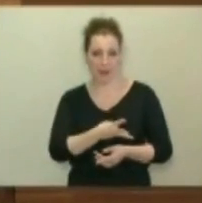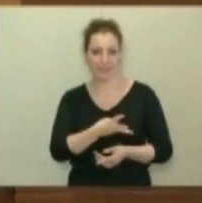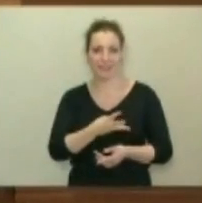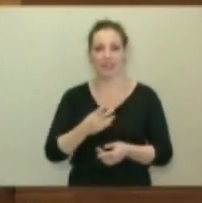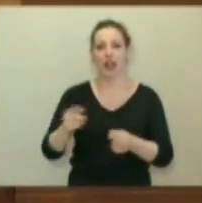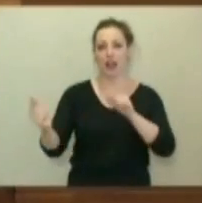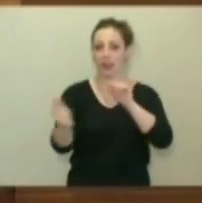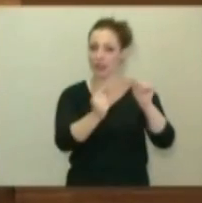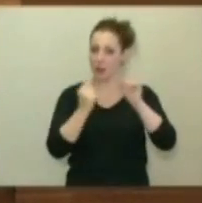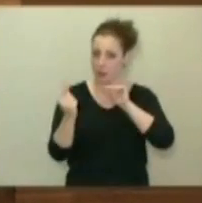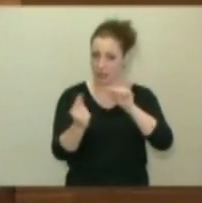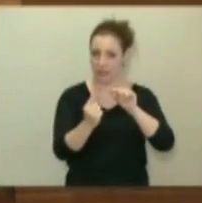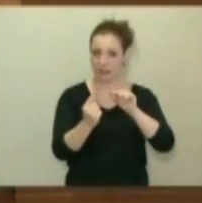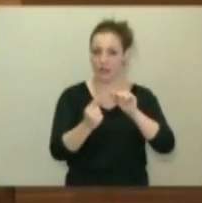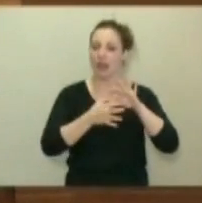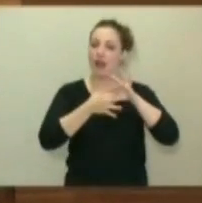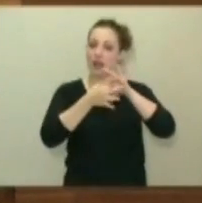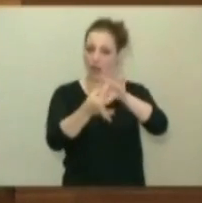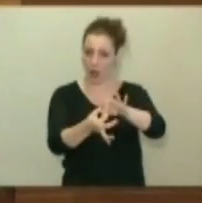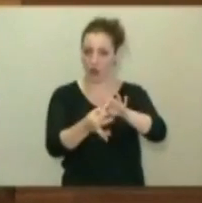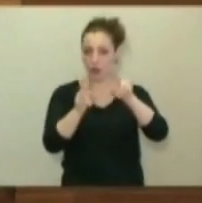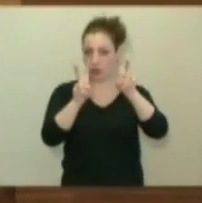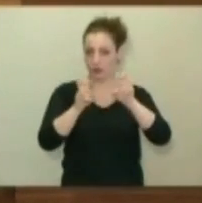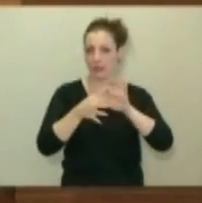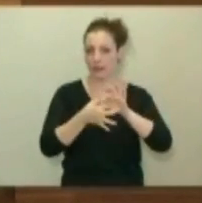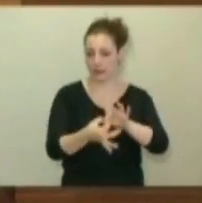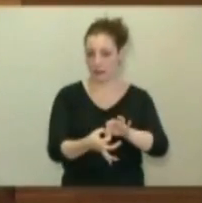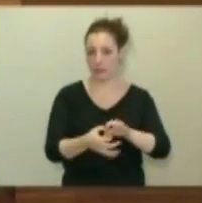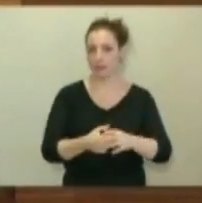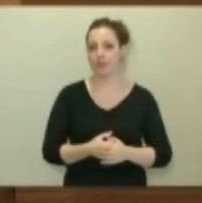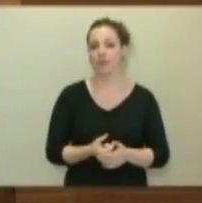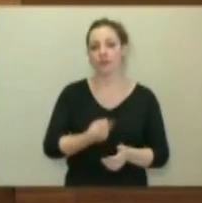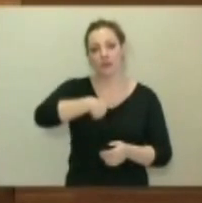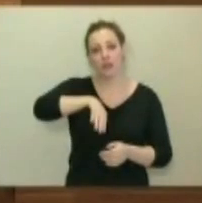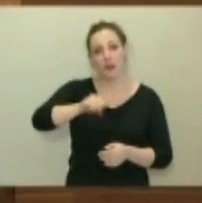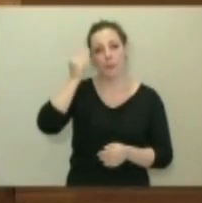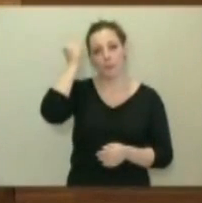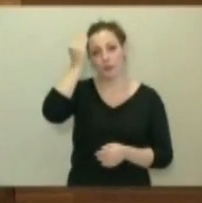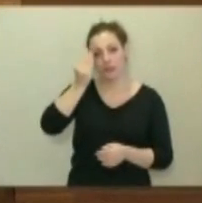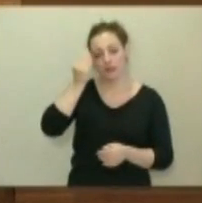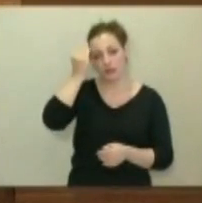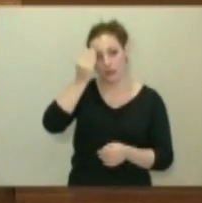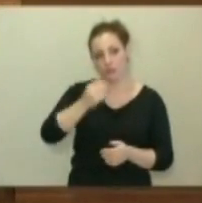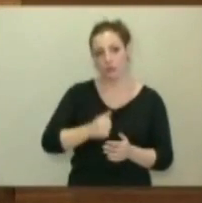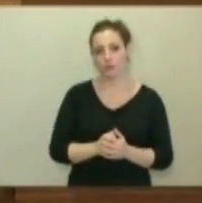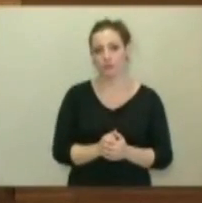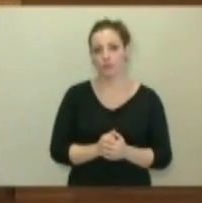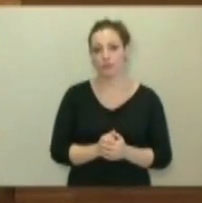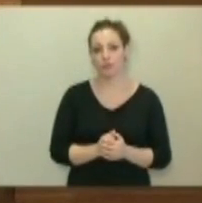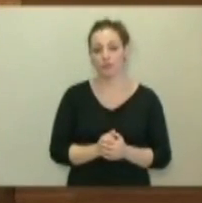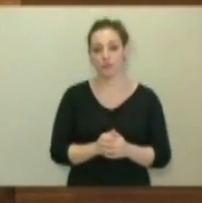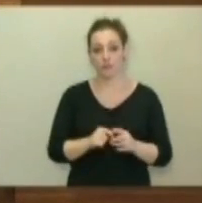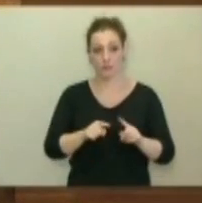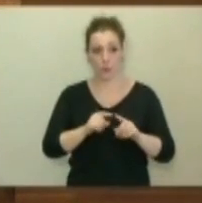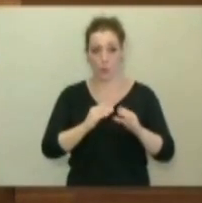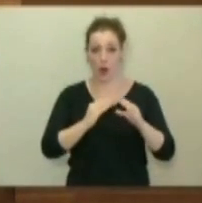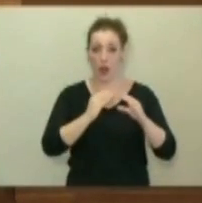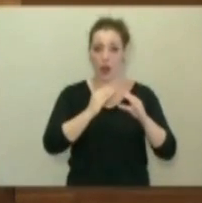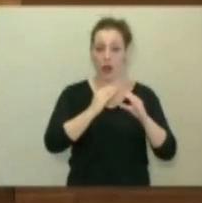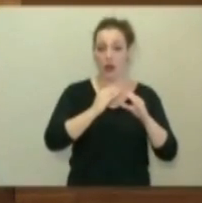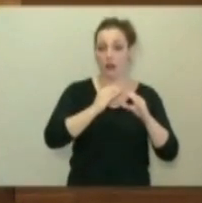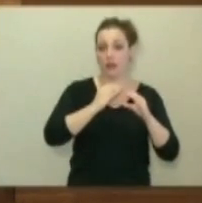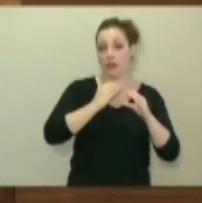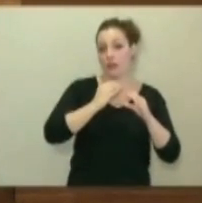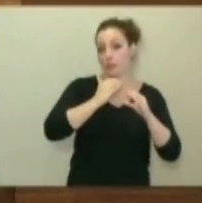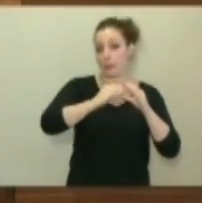debates en relación a esta cuestión. Creemos que el reparto del objetivo